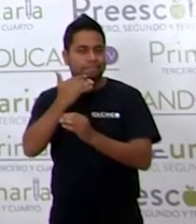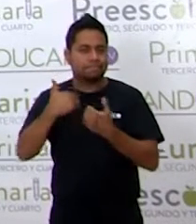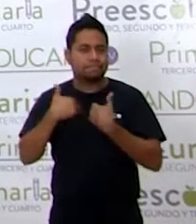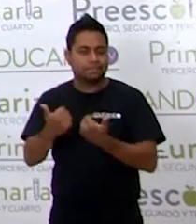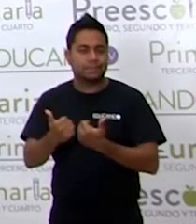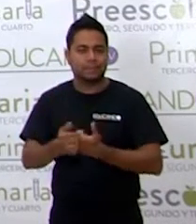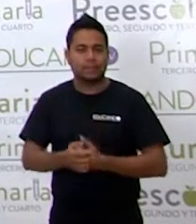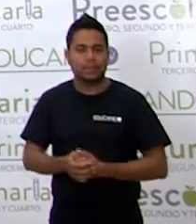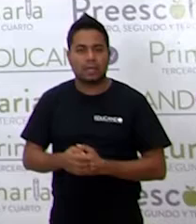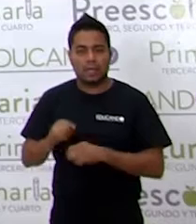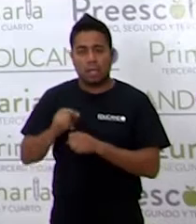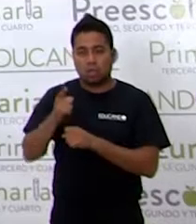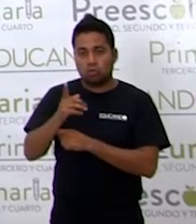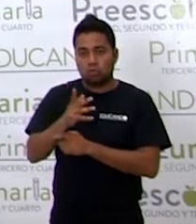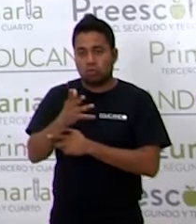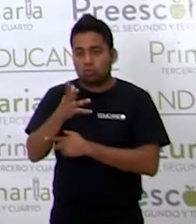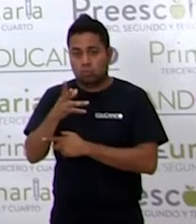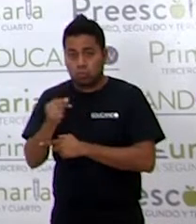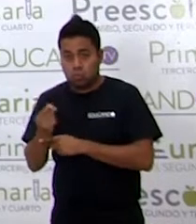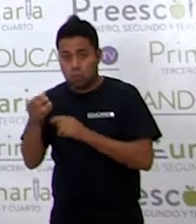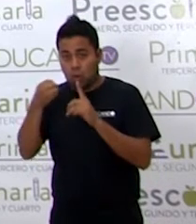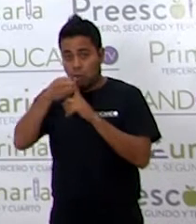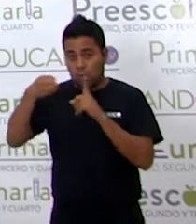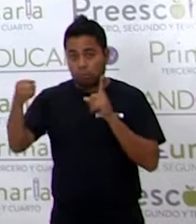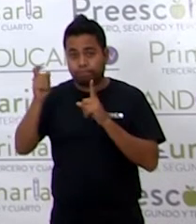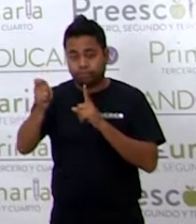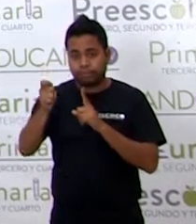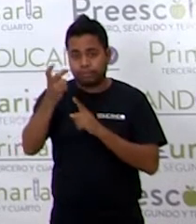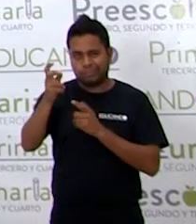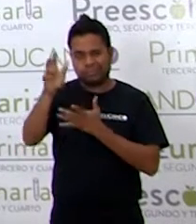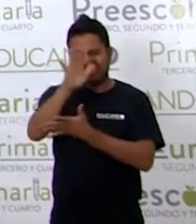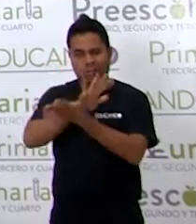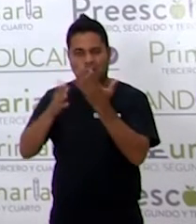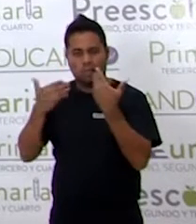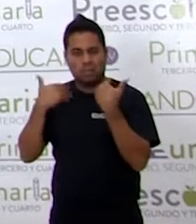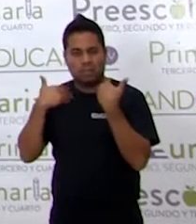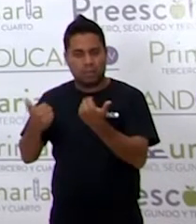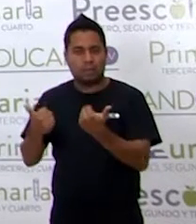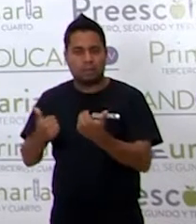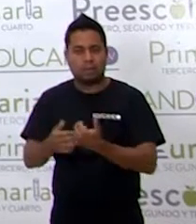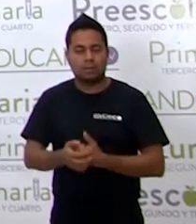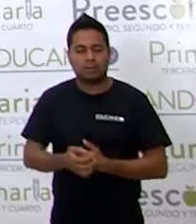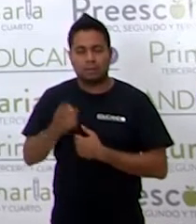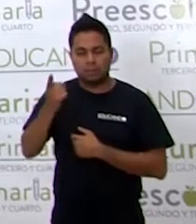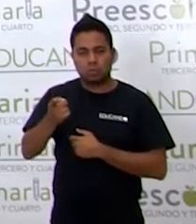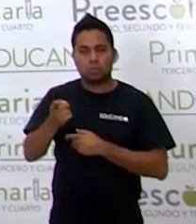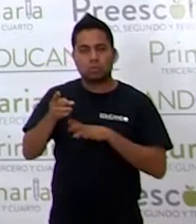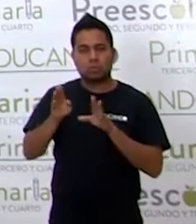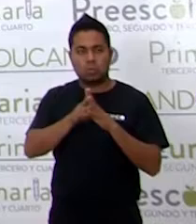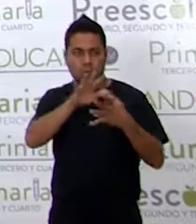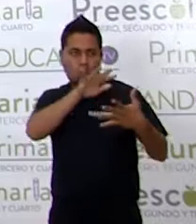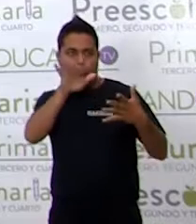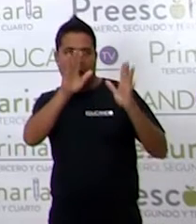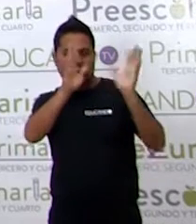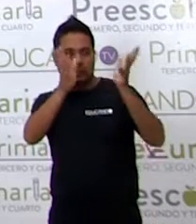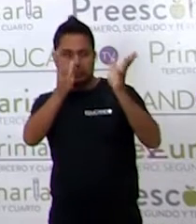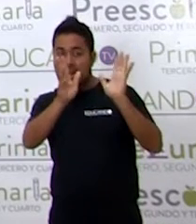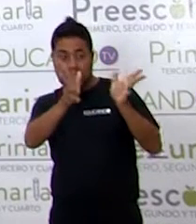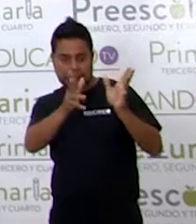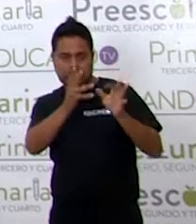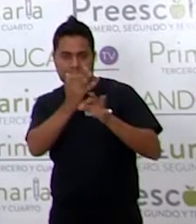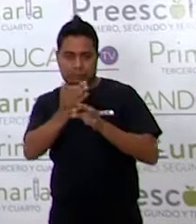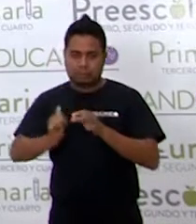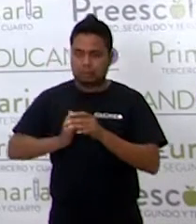Porque si no Las acomodamos Estas no tendrán Significado Trata de De leerlas así Sin acomodar